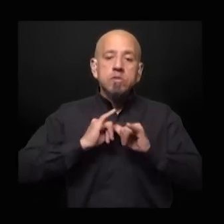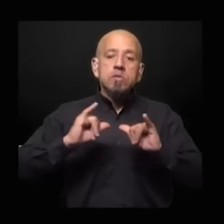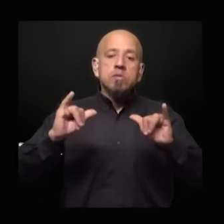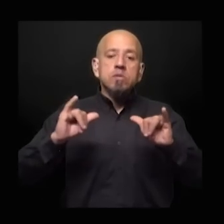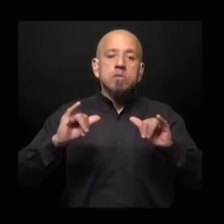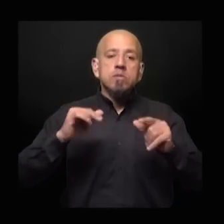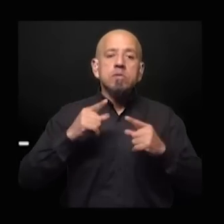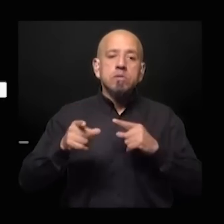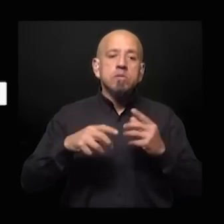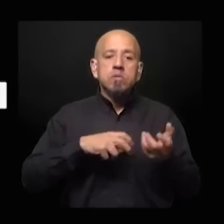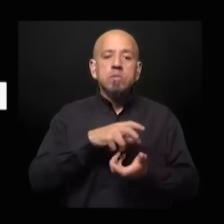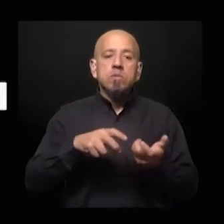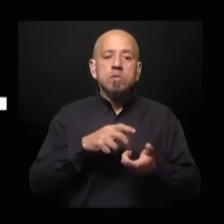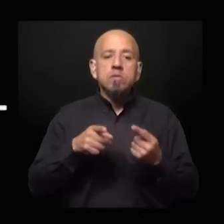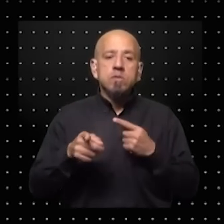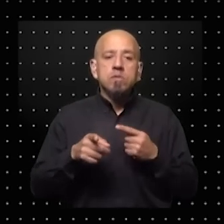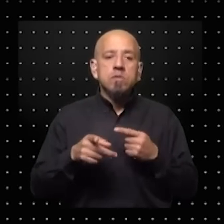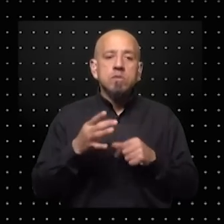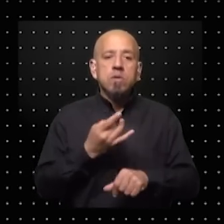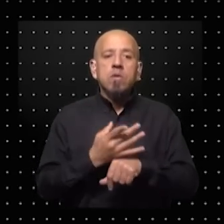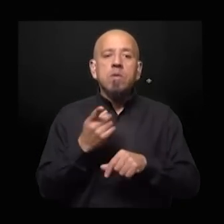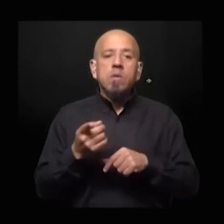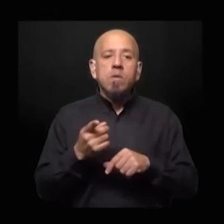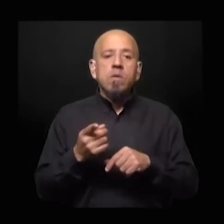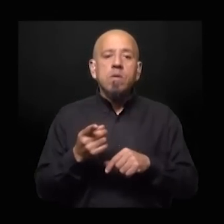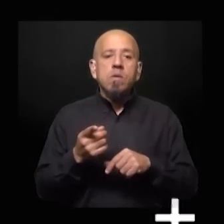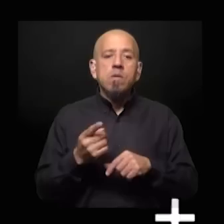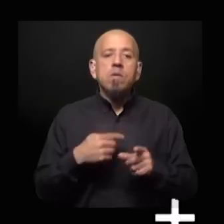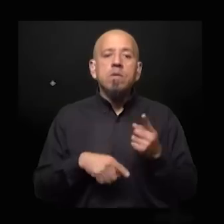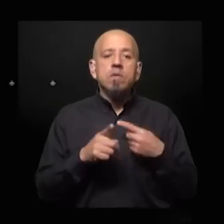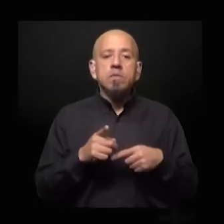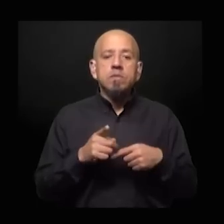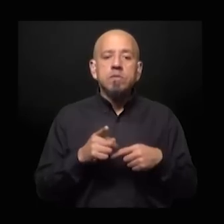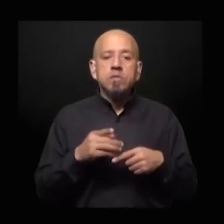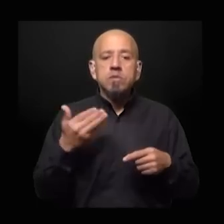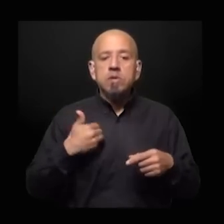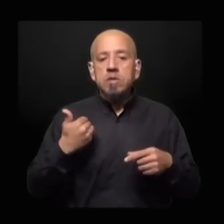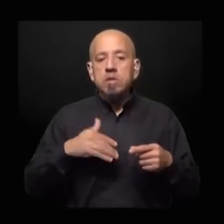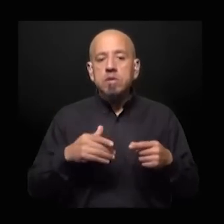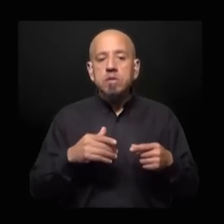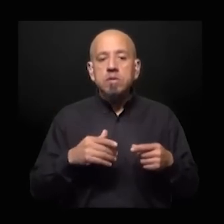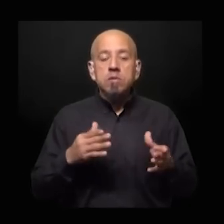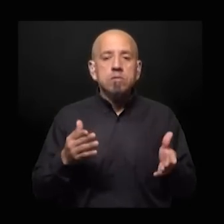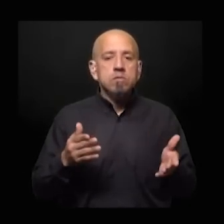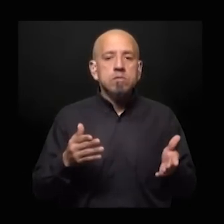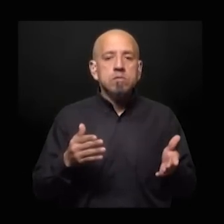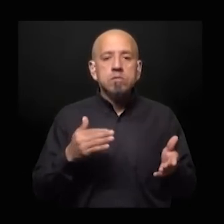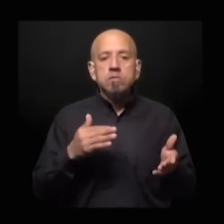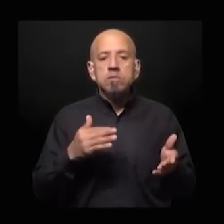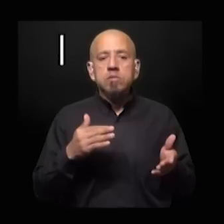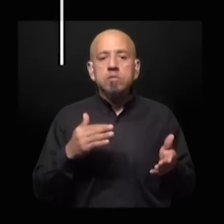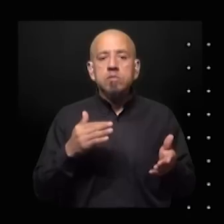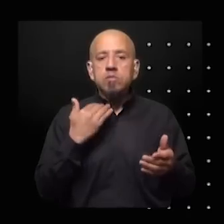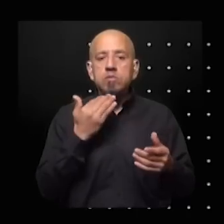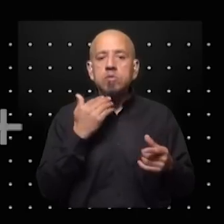compleja para el oficialismo ahora lo que está claro en la Argentina no sé cuánto llega al Uruguay